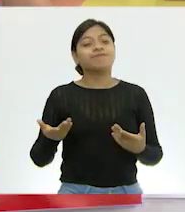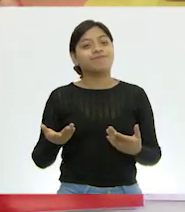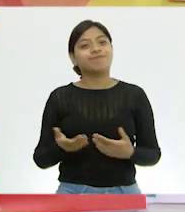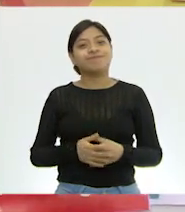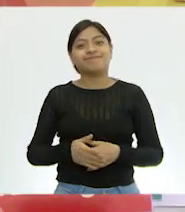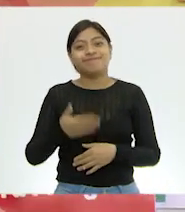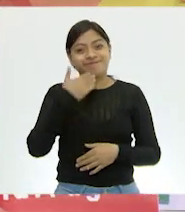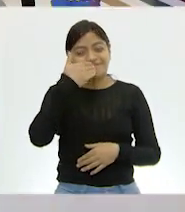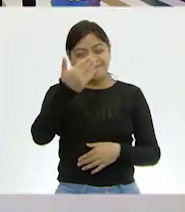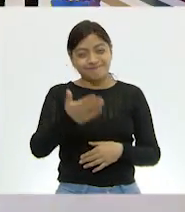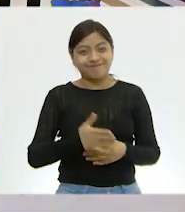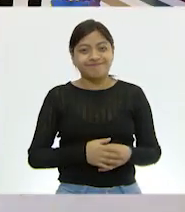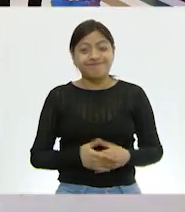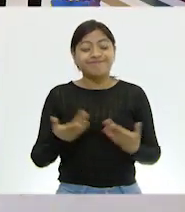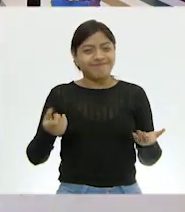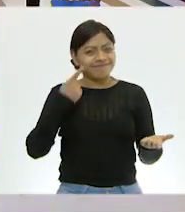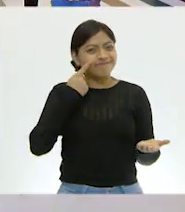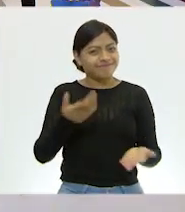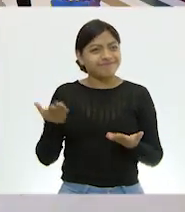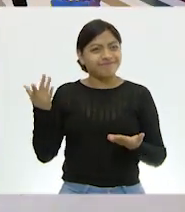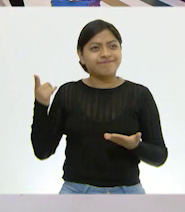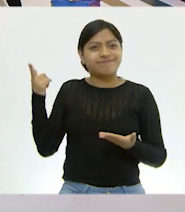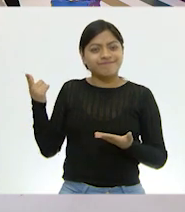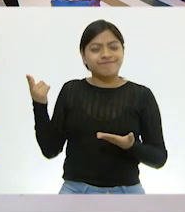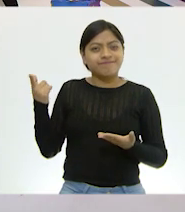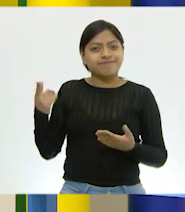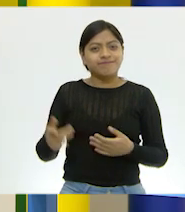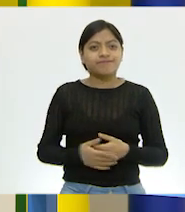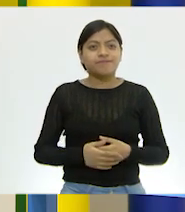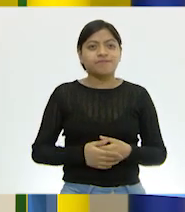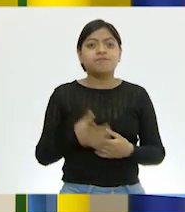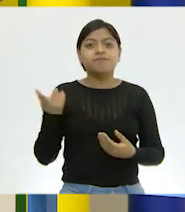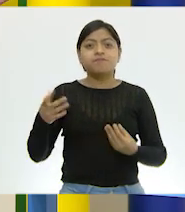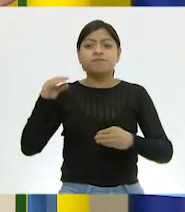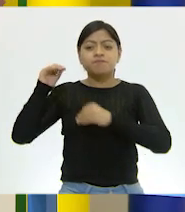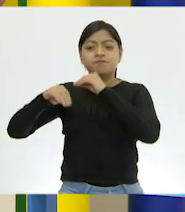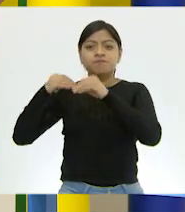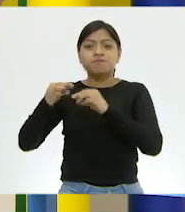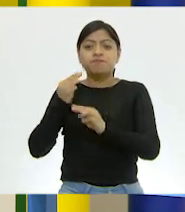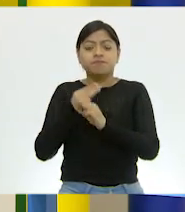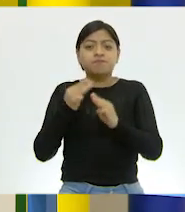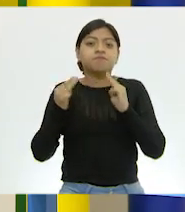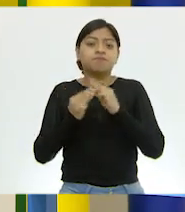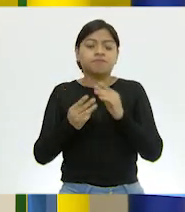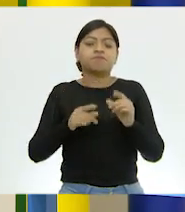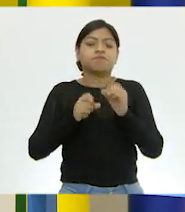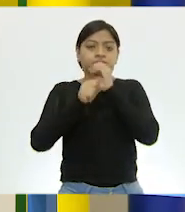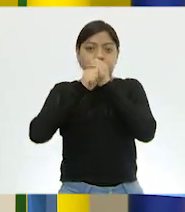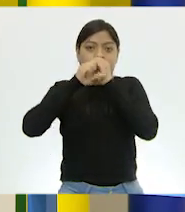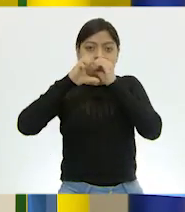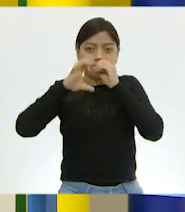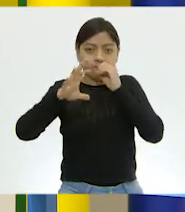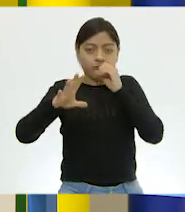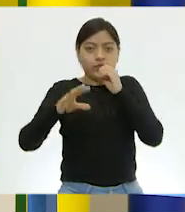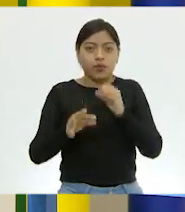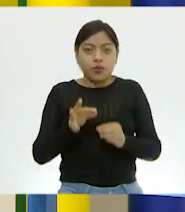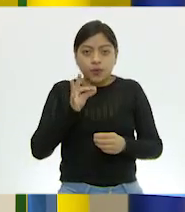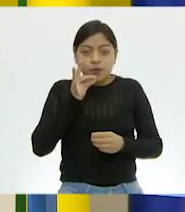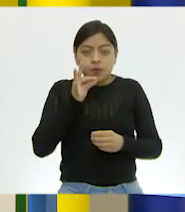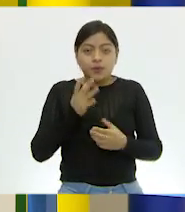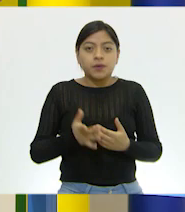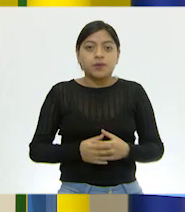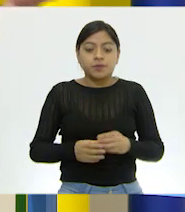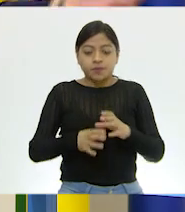¡Muy bien! Si se dan cuenta, este modelo está elaborado con algunos materiales como globos, popotes, un